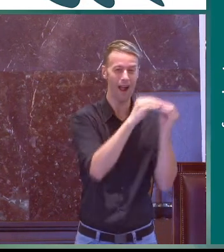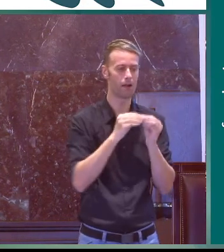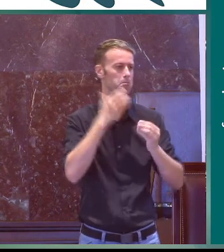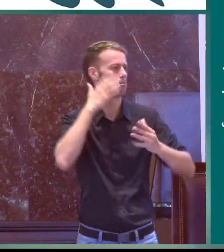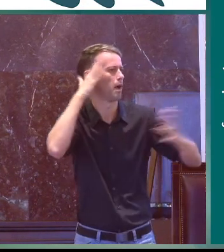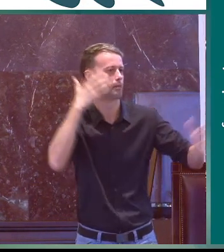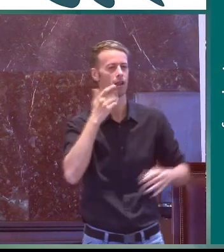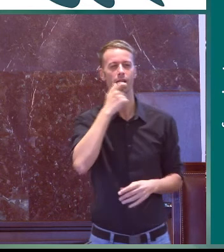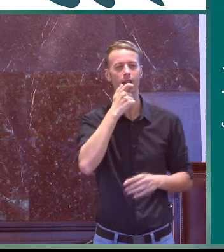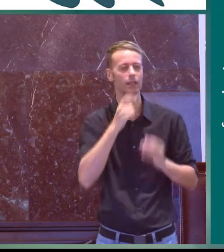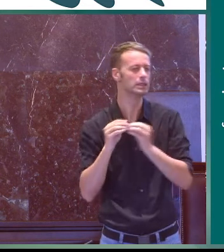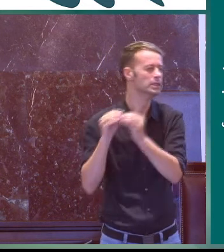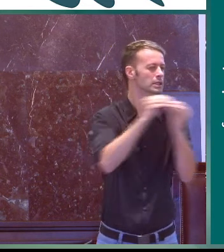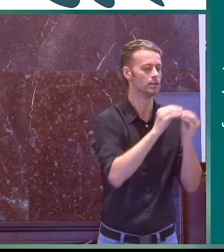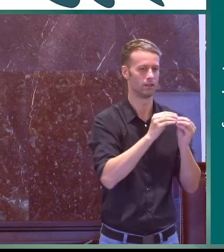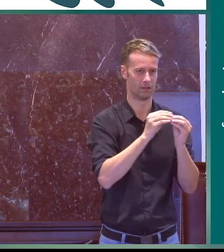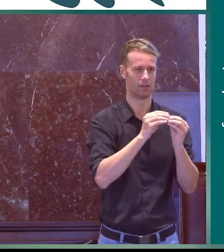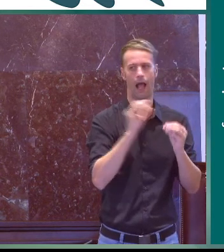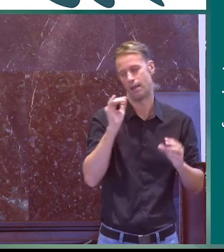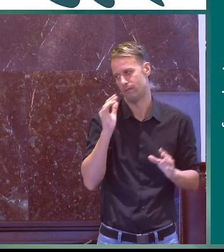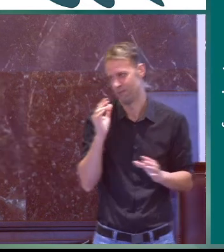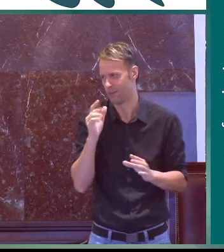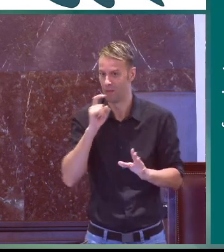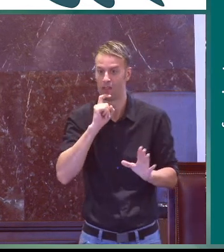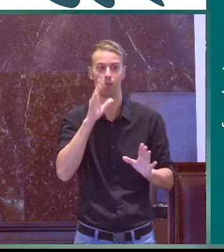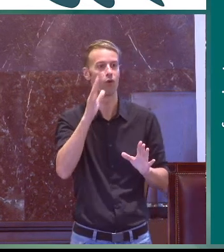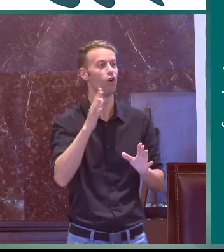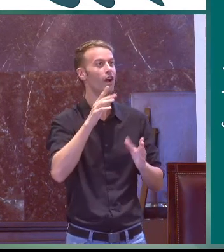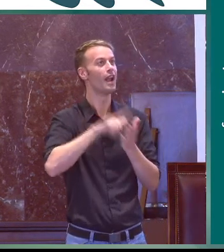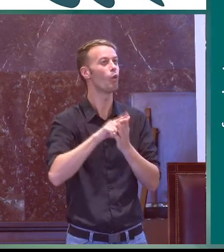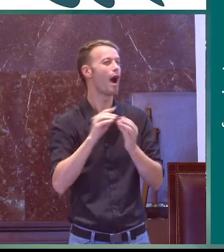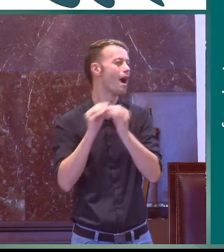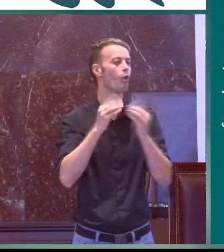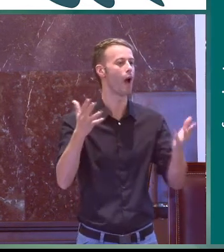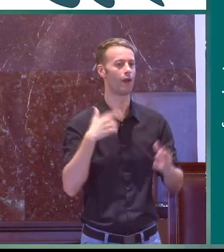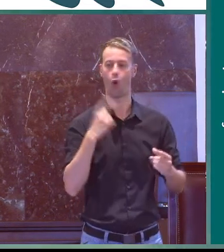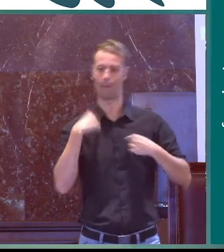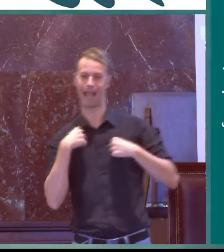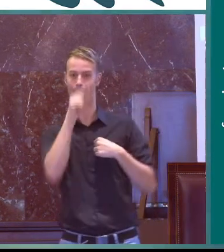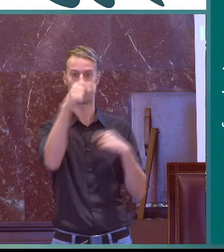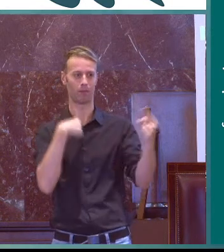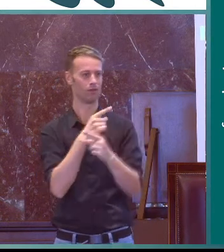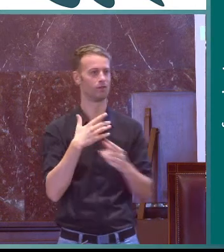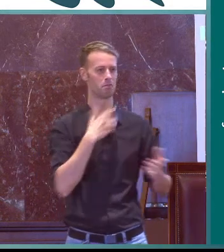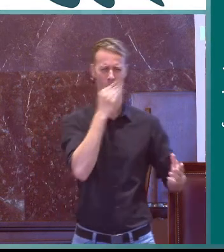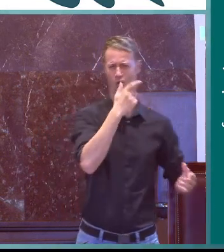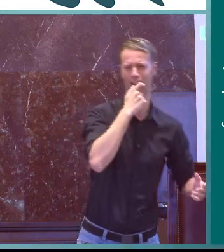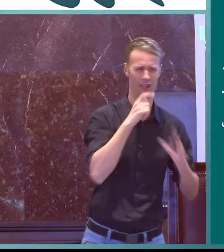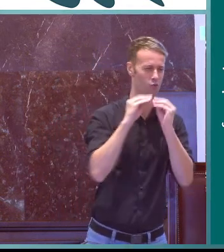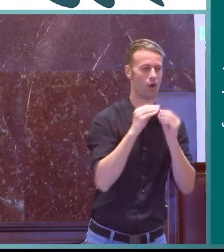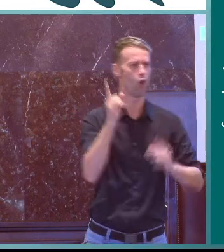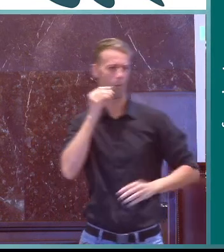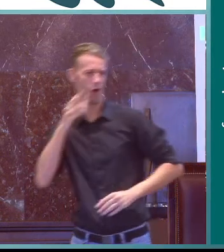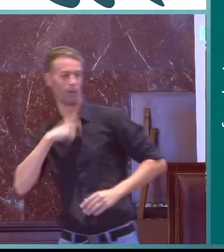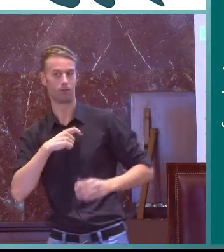piensas claro con una lengua única imaginaros que todos fuera inglés difícil pero bueno quiero decir que hubiera una sola lengua no la mía la